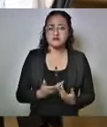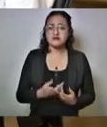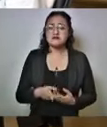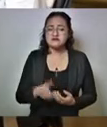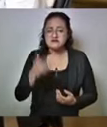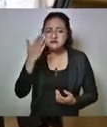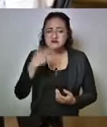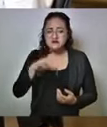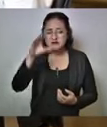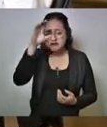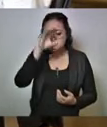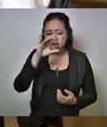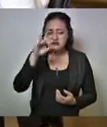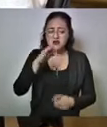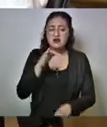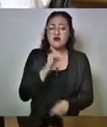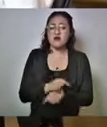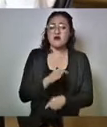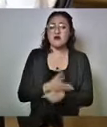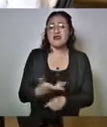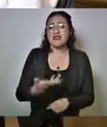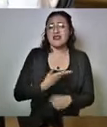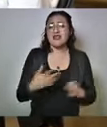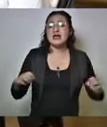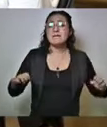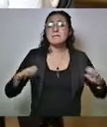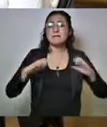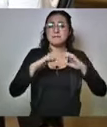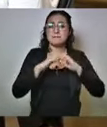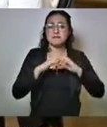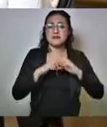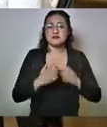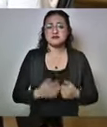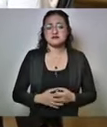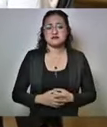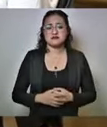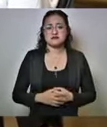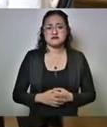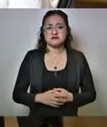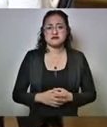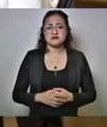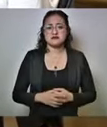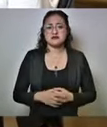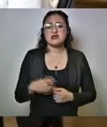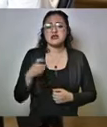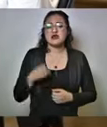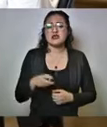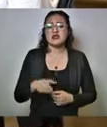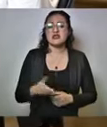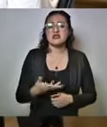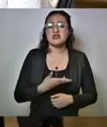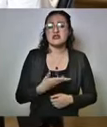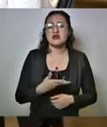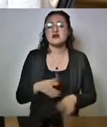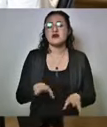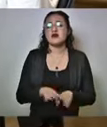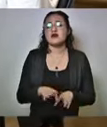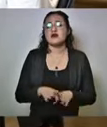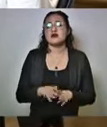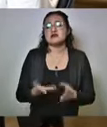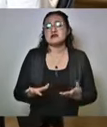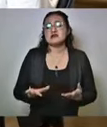de que estamos en crisis, de que estamos en un momento de excepción